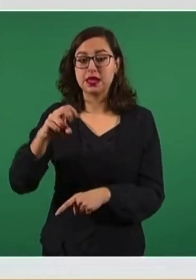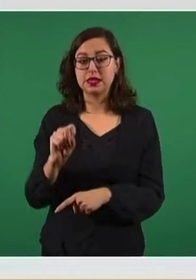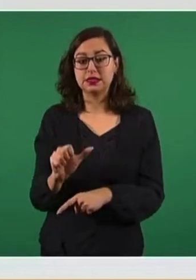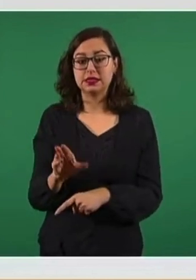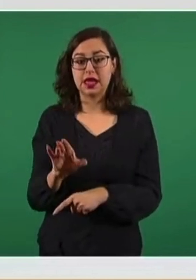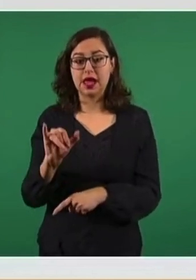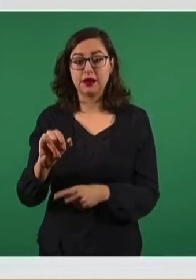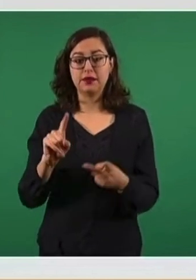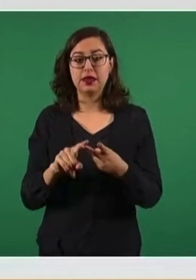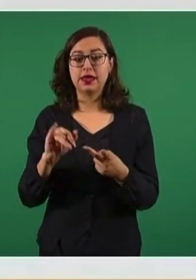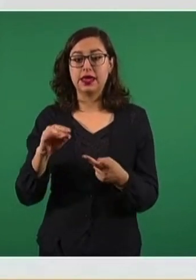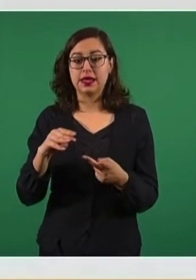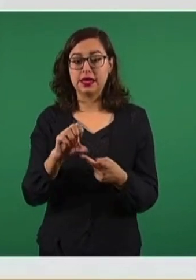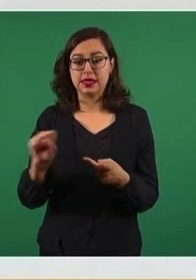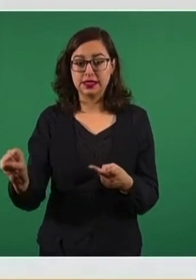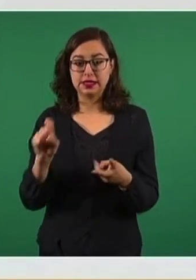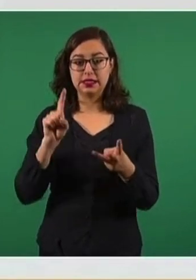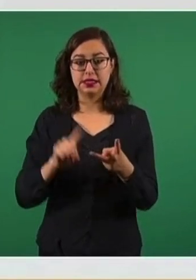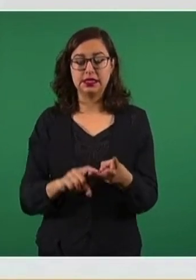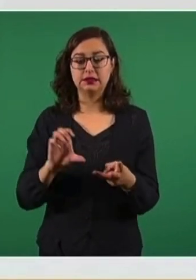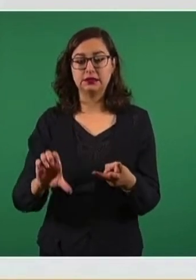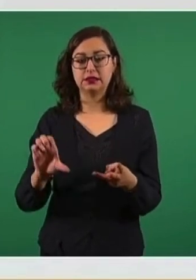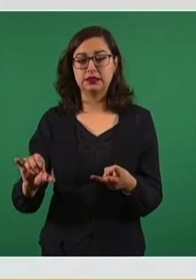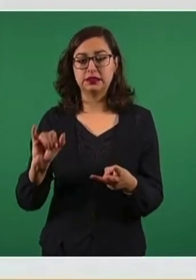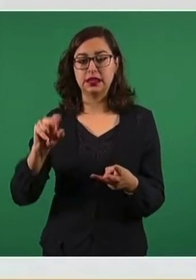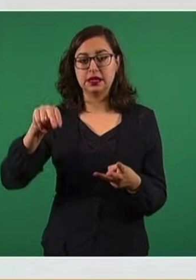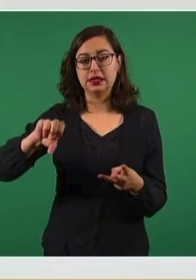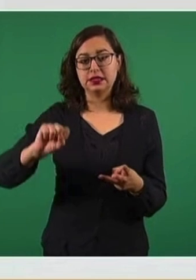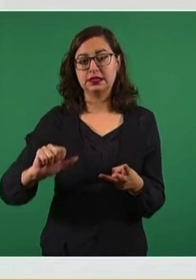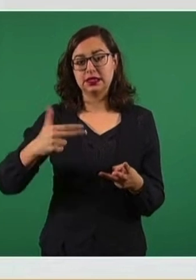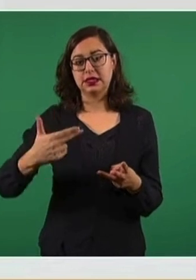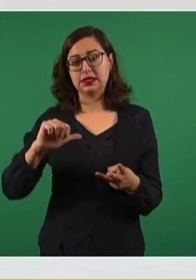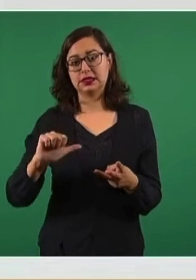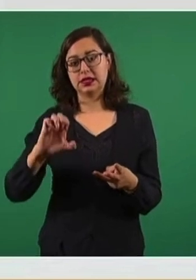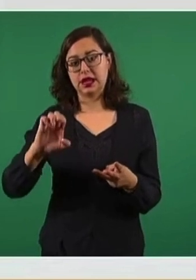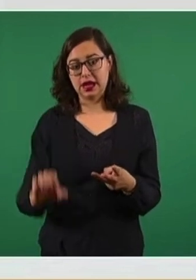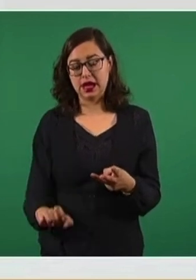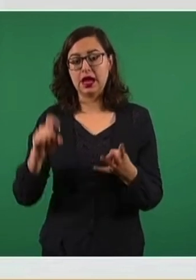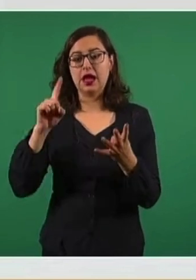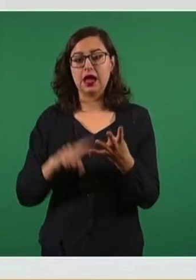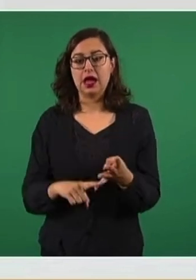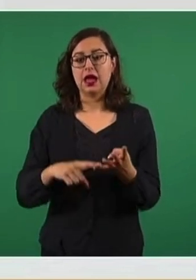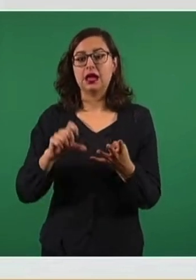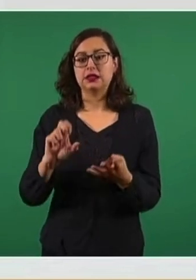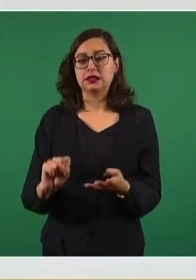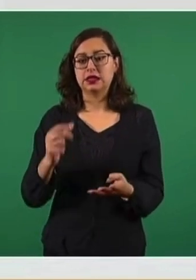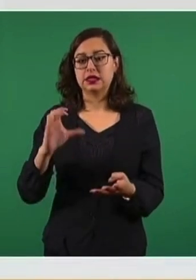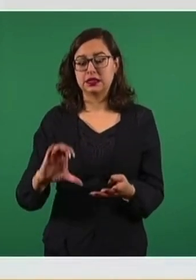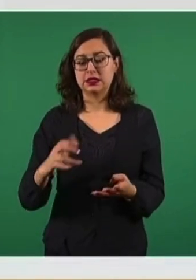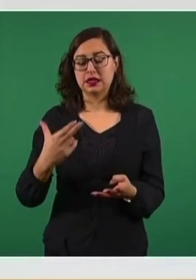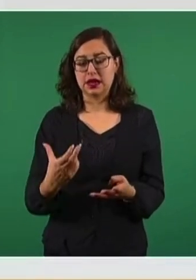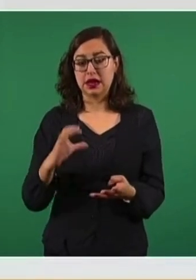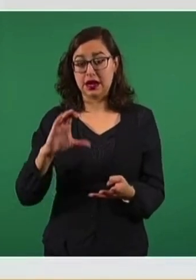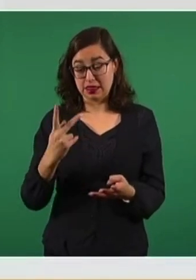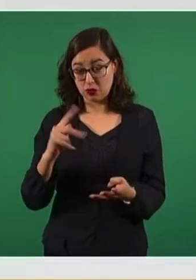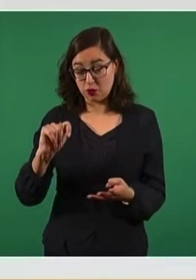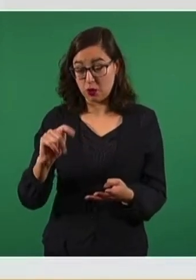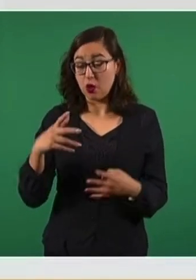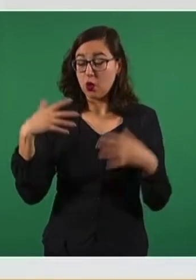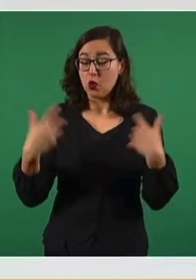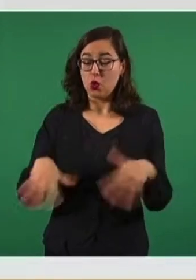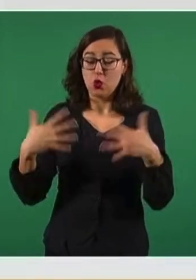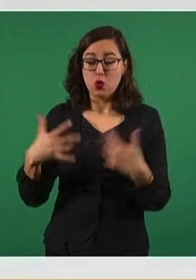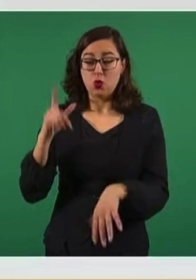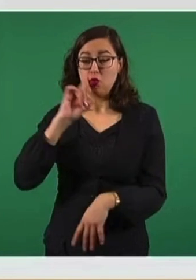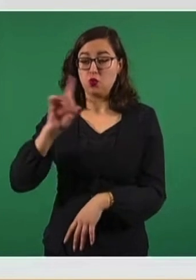Issste, la Coordinación de Institutos y la Oficialía Mayor de la Secretaría de Hacienda, Talía Lagunes, una mujer indómita,